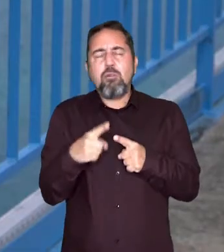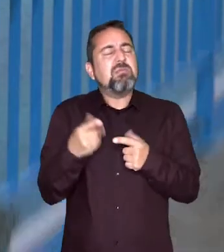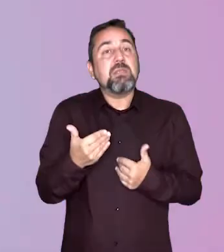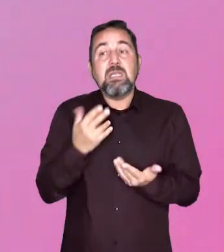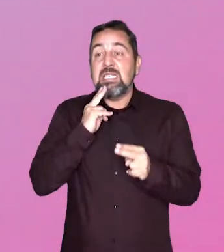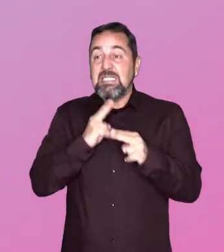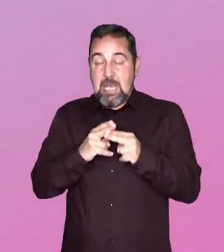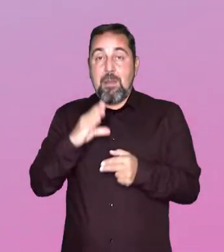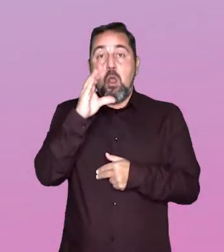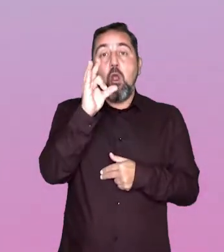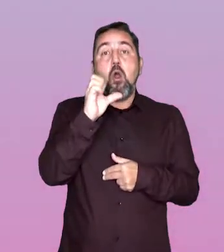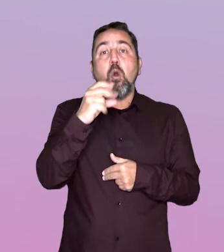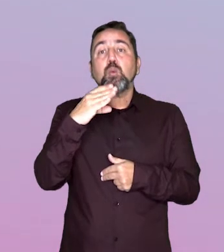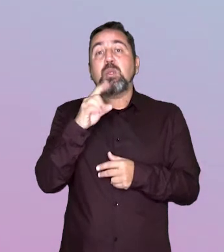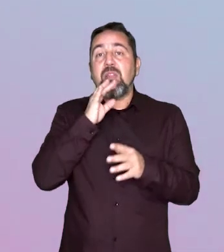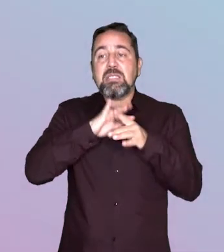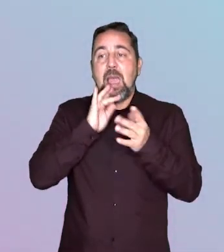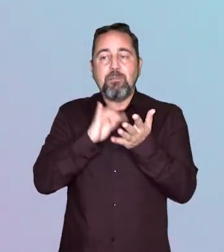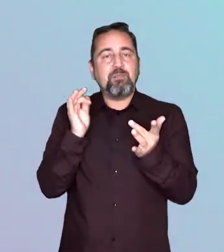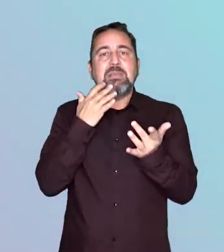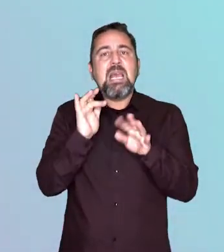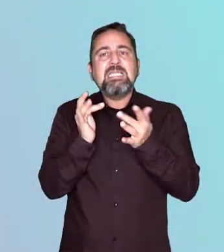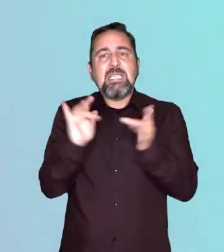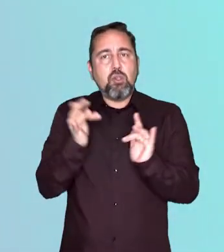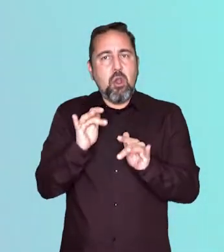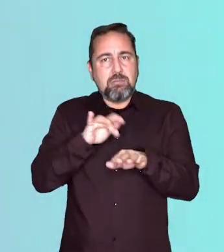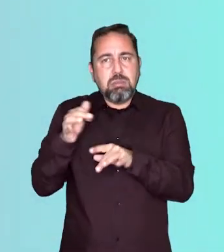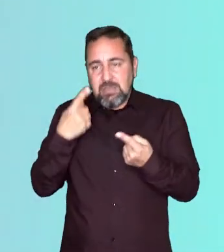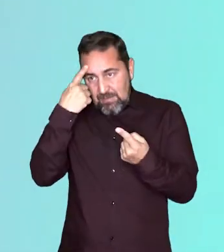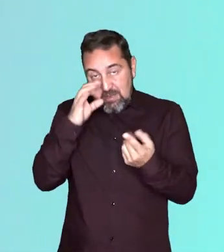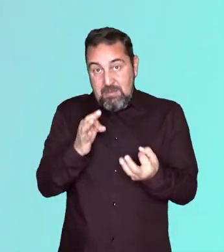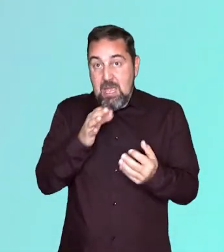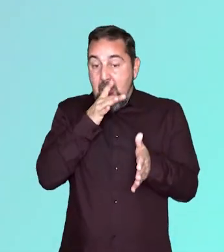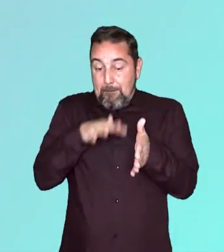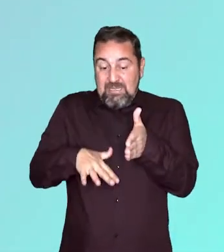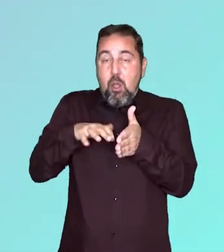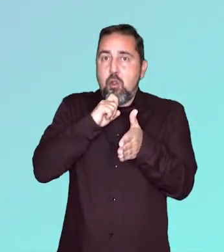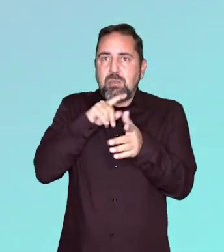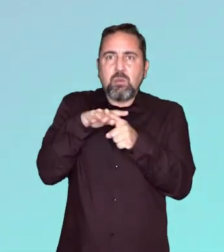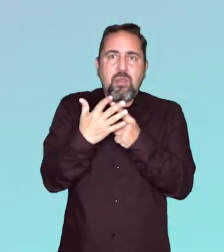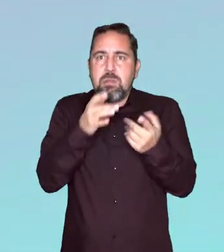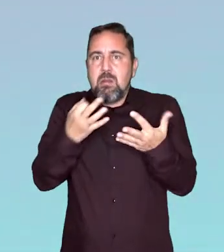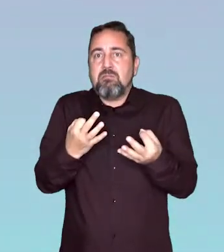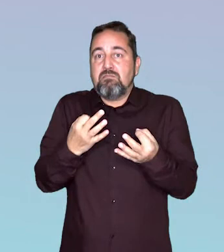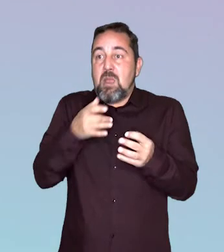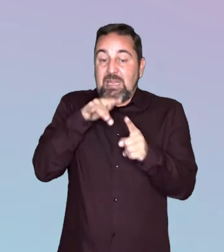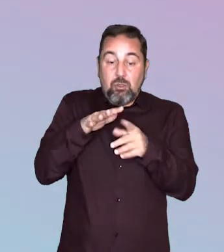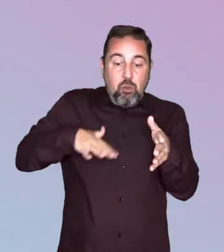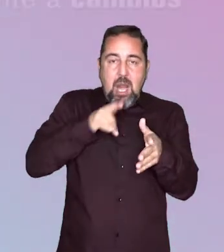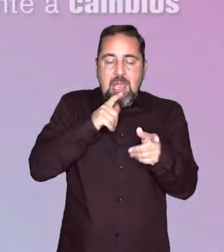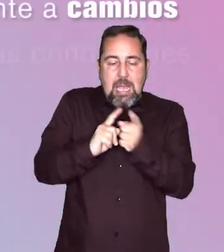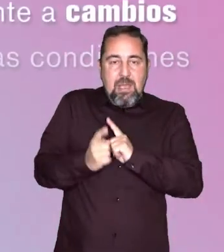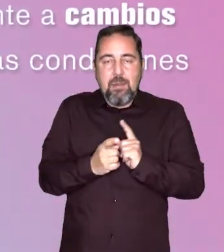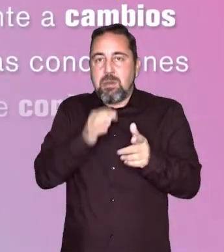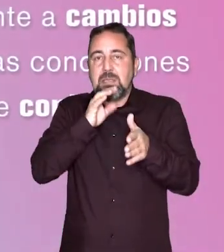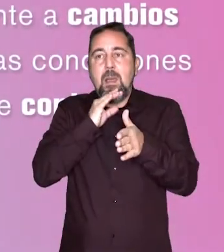para la seguridad de las presas es la auscultación, que está formada por una serie de sensores que nos permiten conocer el comportamiento a tiempo real de la presa frente a